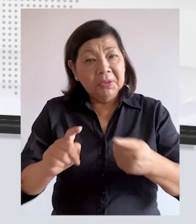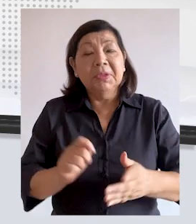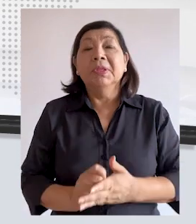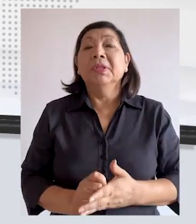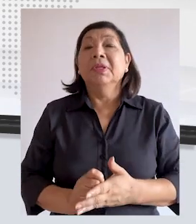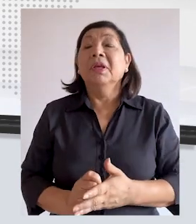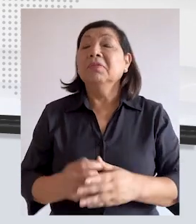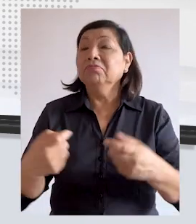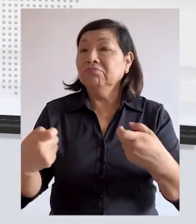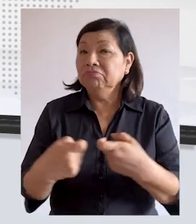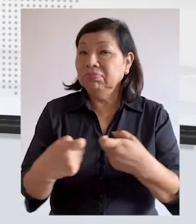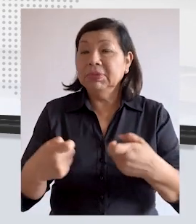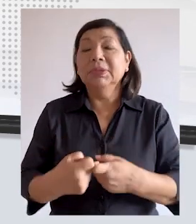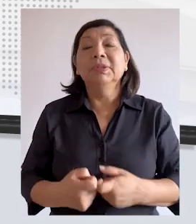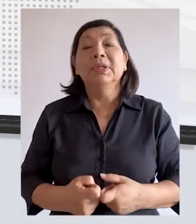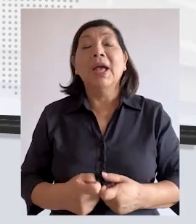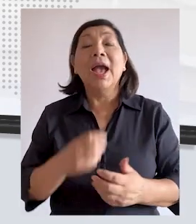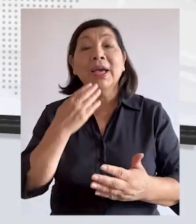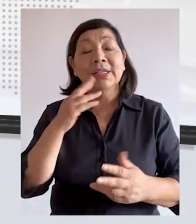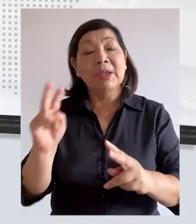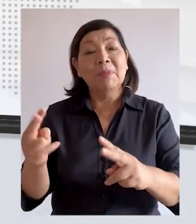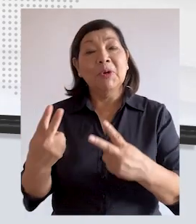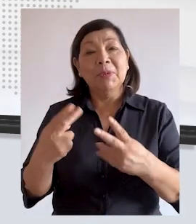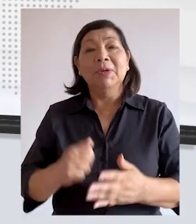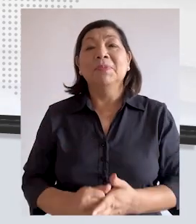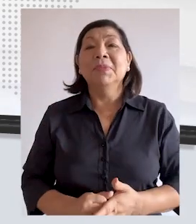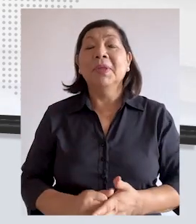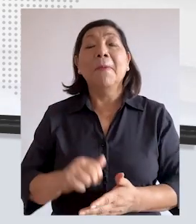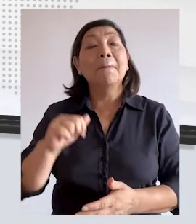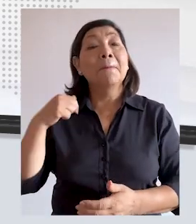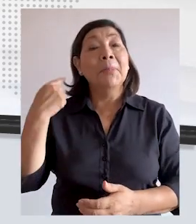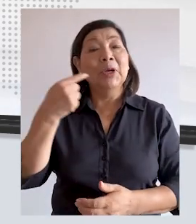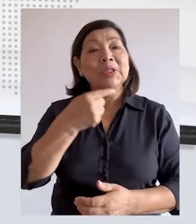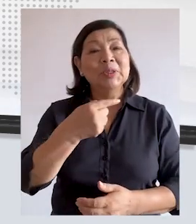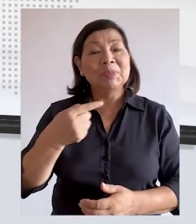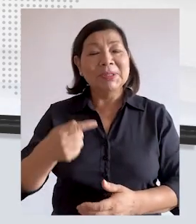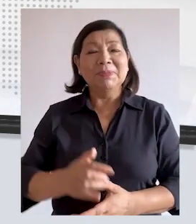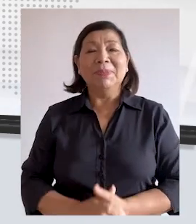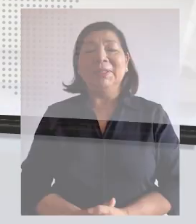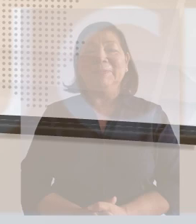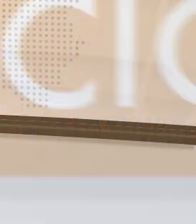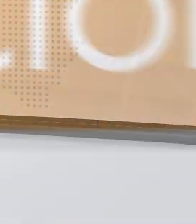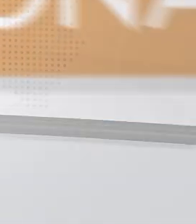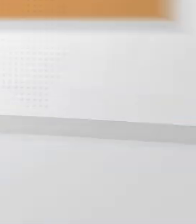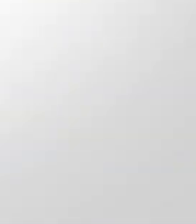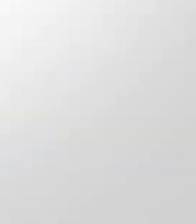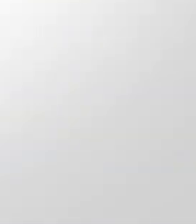seguirnos en nuestras cuentas en redes sociales. Gracias por acompañarnos, los esperamos en la próxima edición.